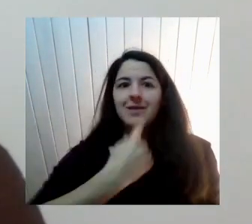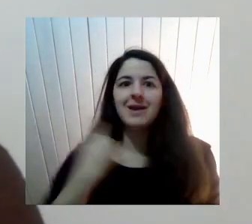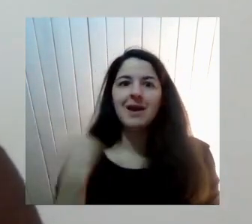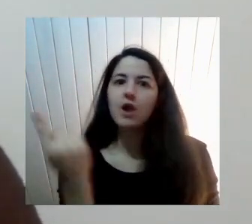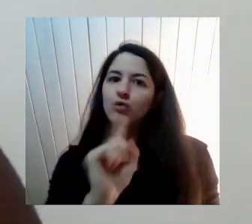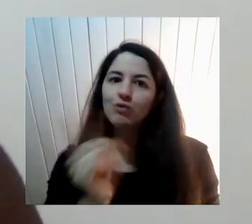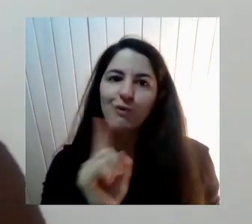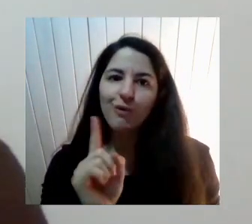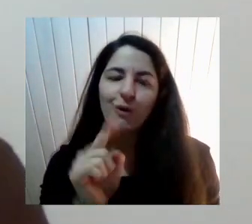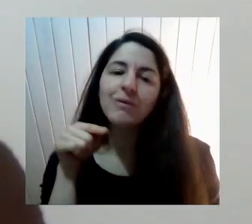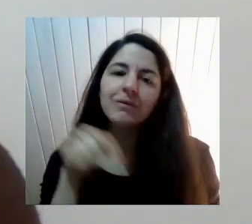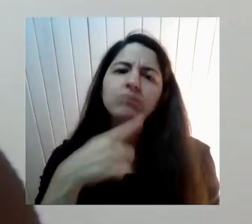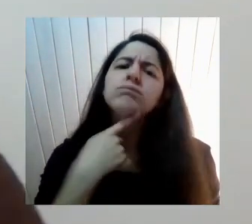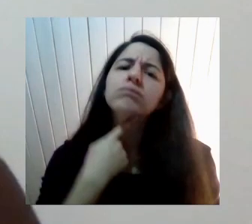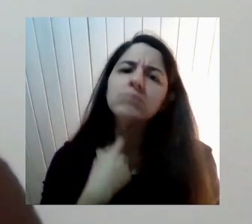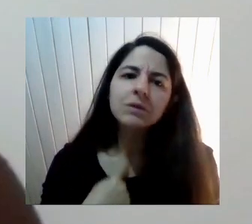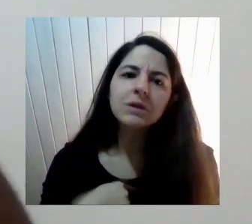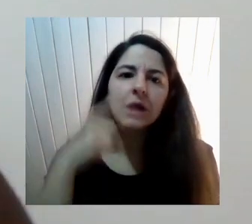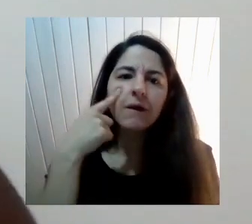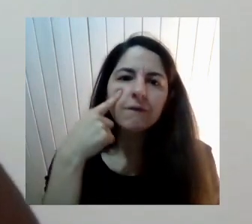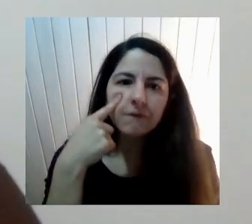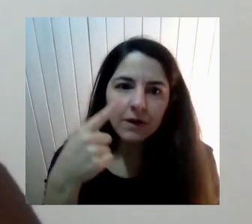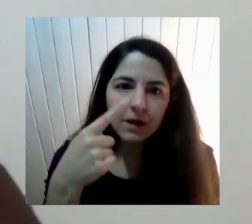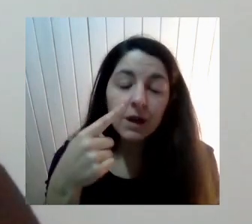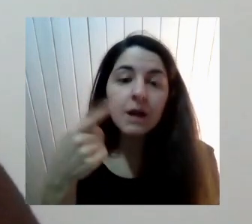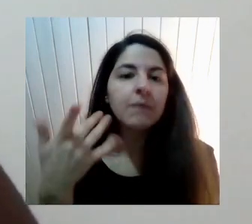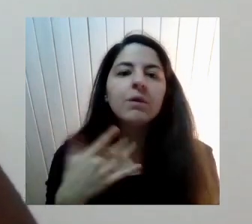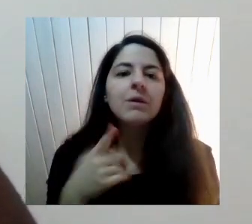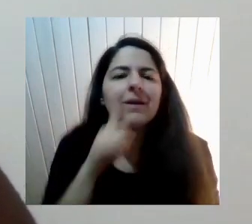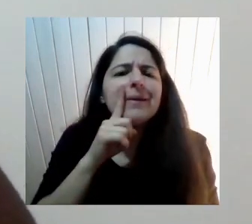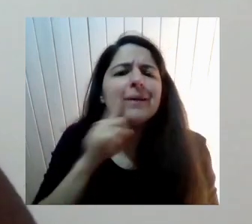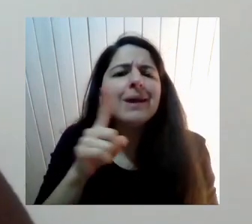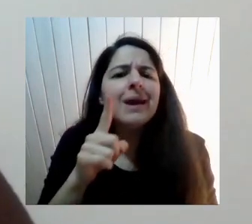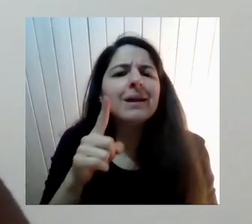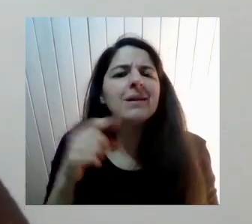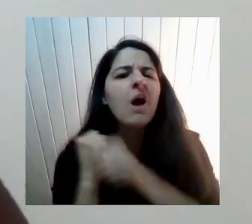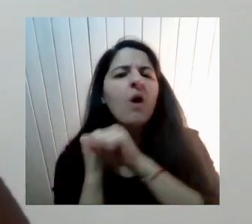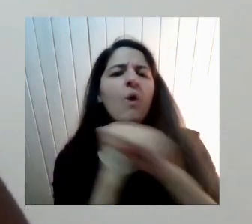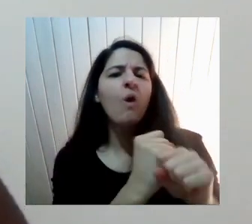Interesante Observar Porque Quienes Son Los Detractores De La Educación Sexual Desde La